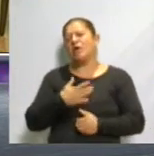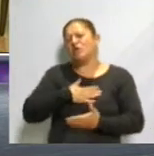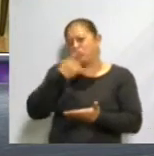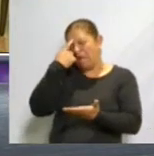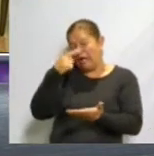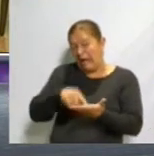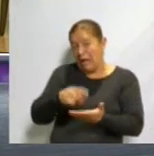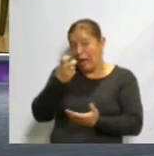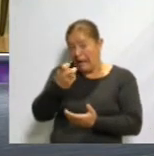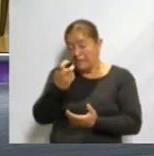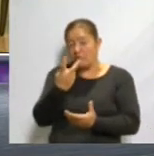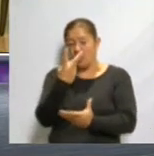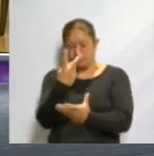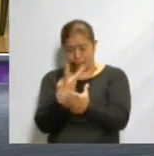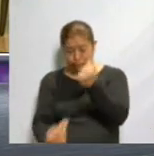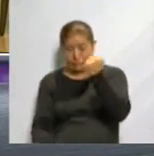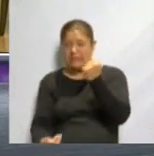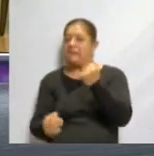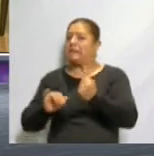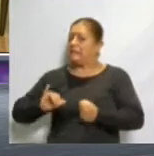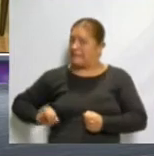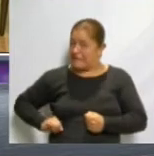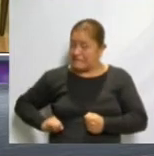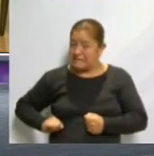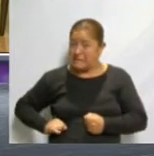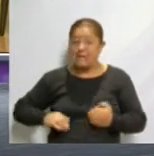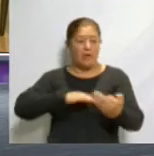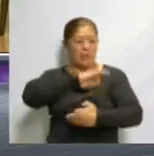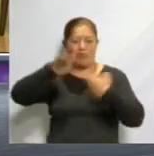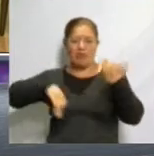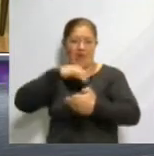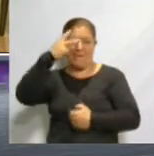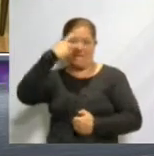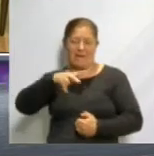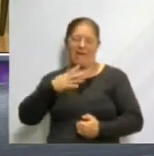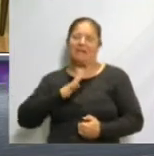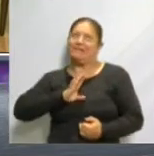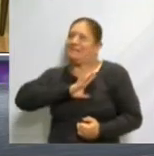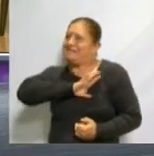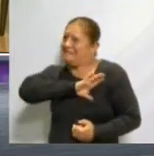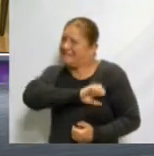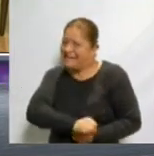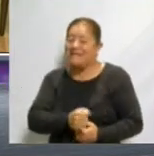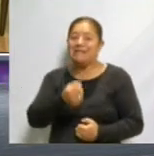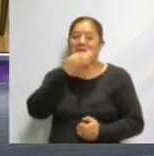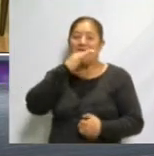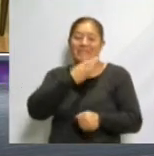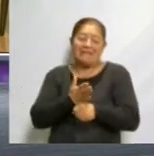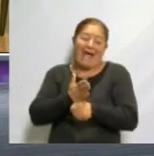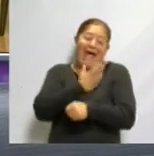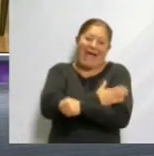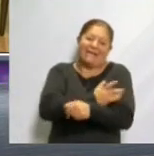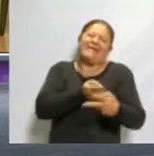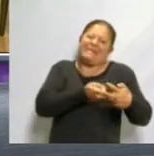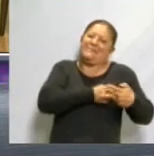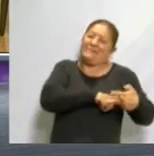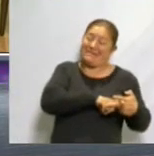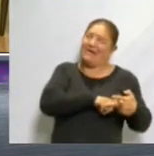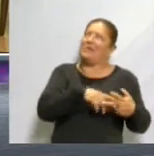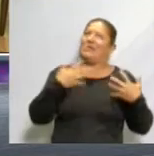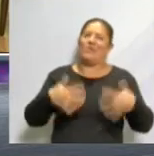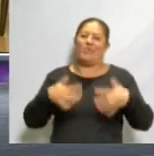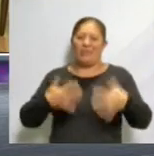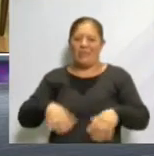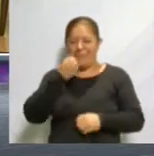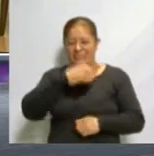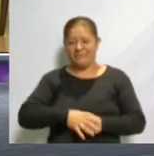fusión muy interesante porque como a todos los mexicanos nos encanta empezar la fiesta desde mucho antes. ¡Wow! Y sí, sobre